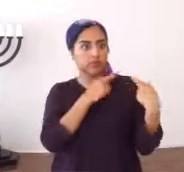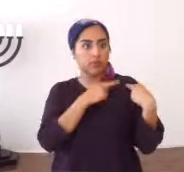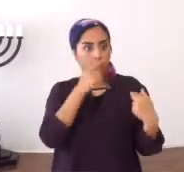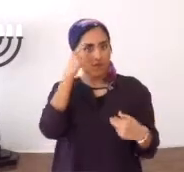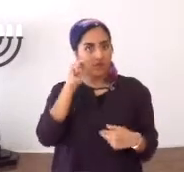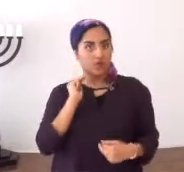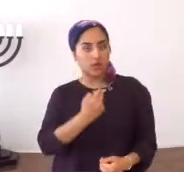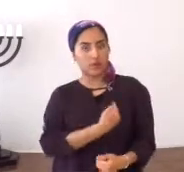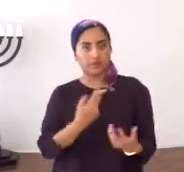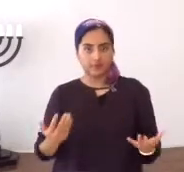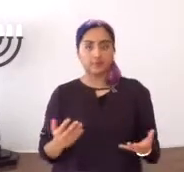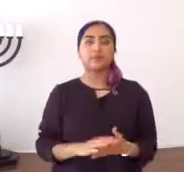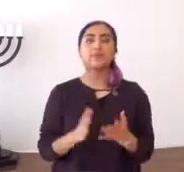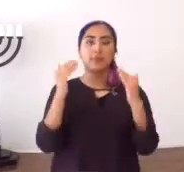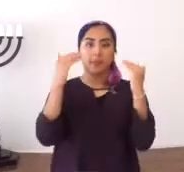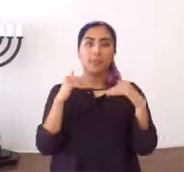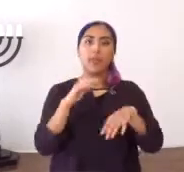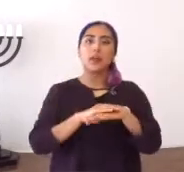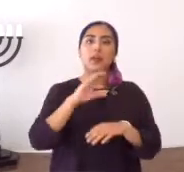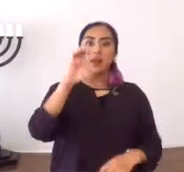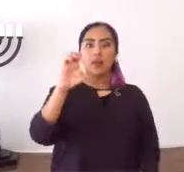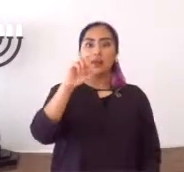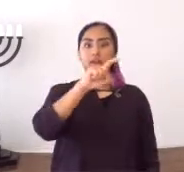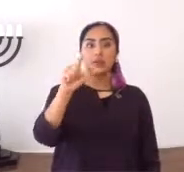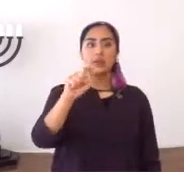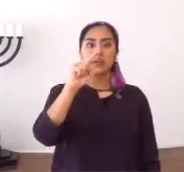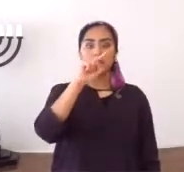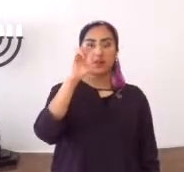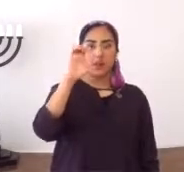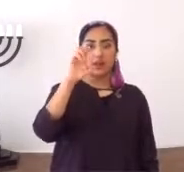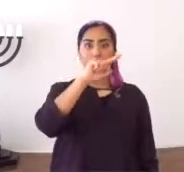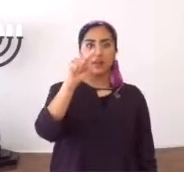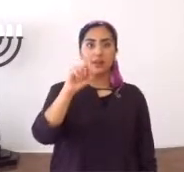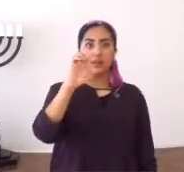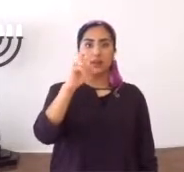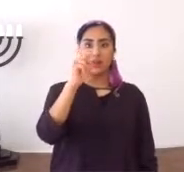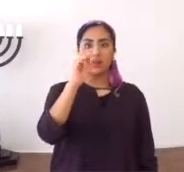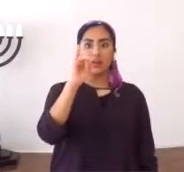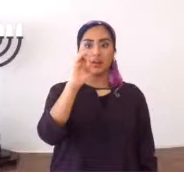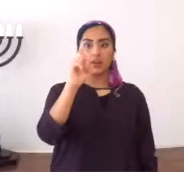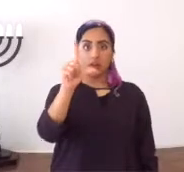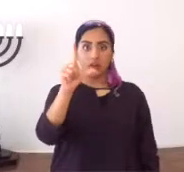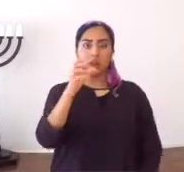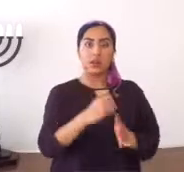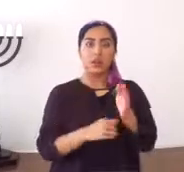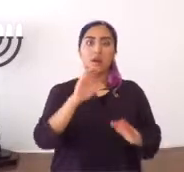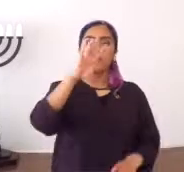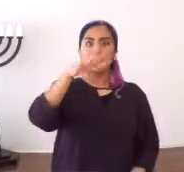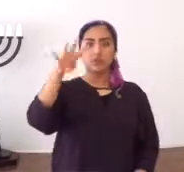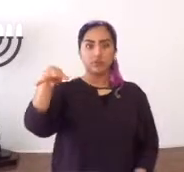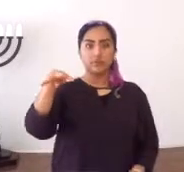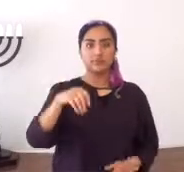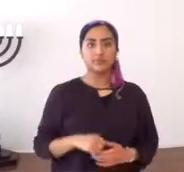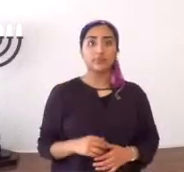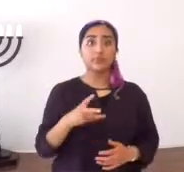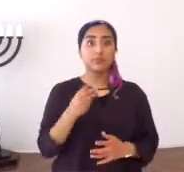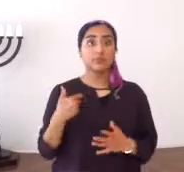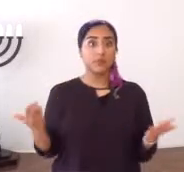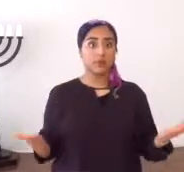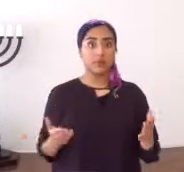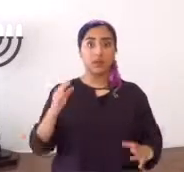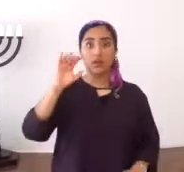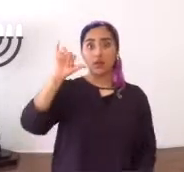cuánta más responsabilidad, para un conciudadano, ahora vamos a Ezequiel, y Ezequiel, y Ezequiel, 44,